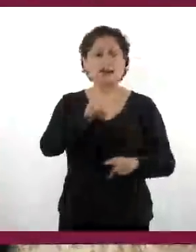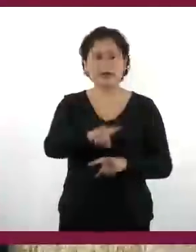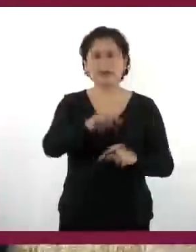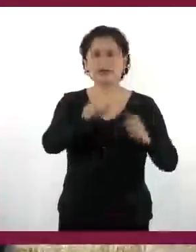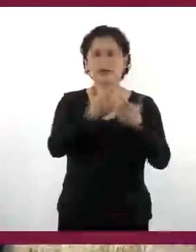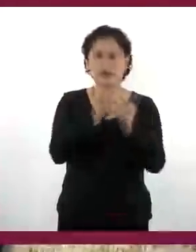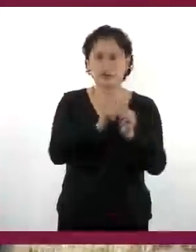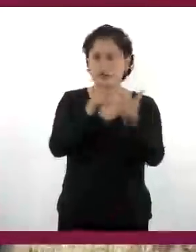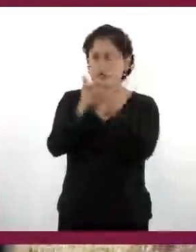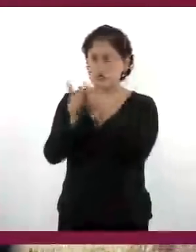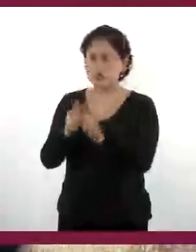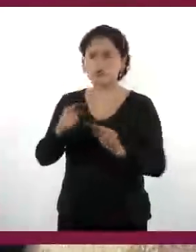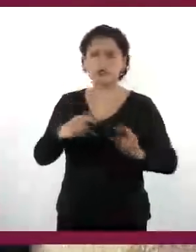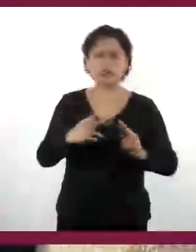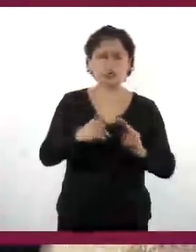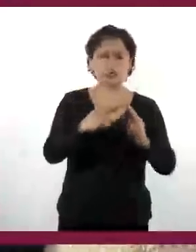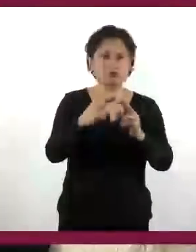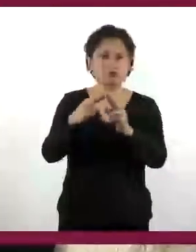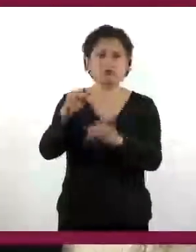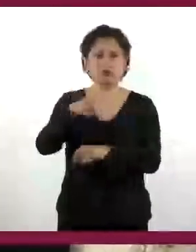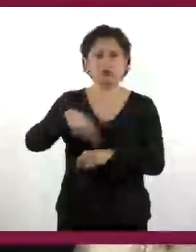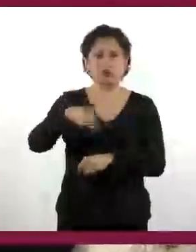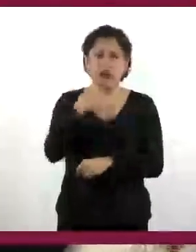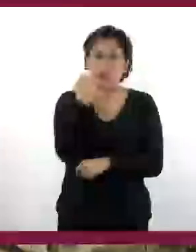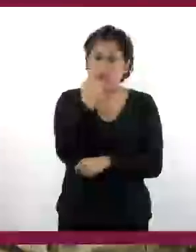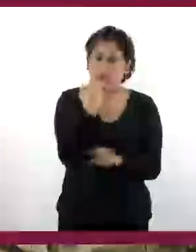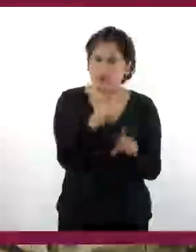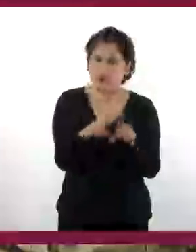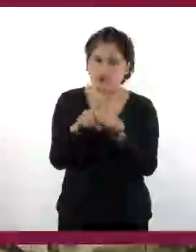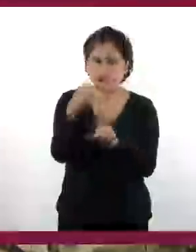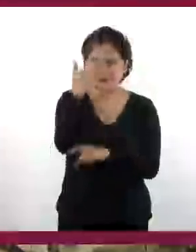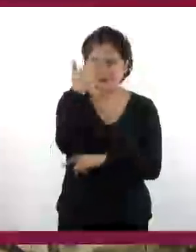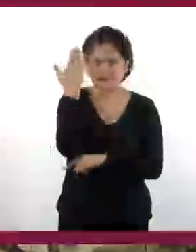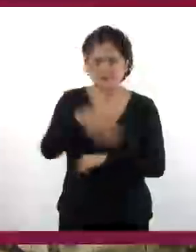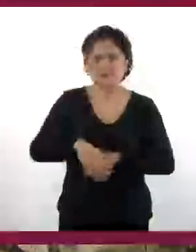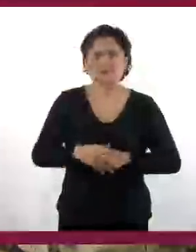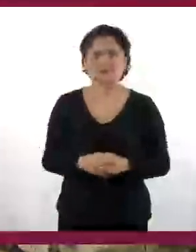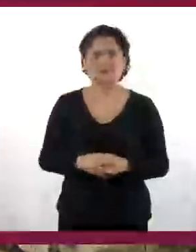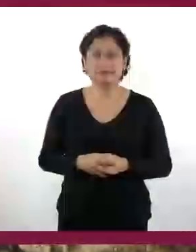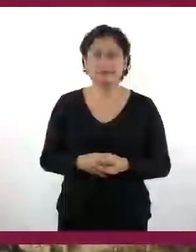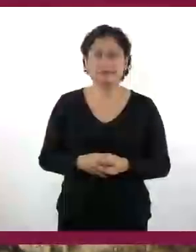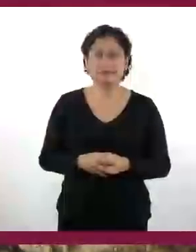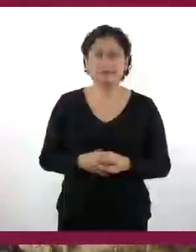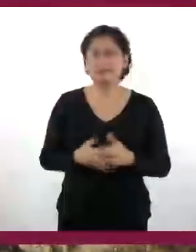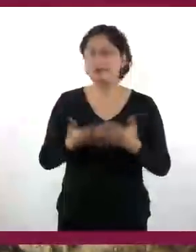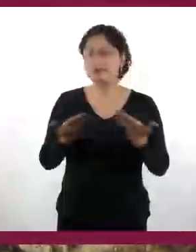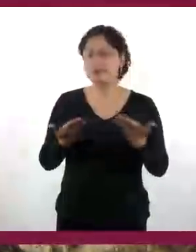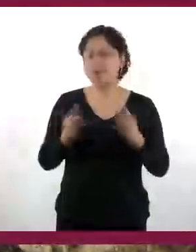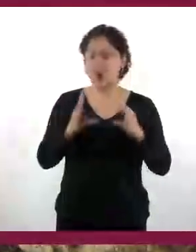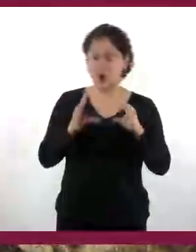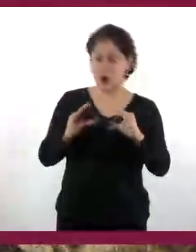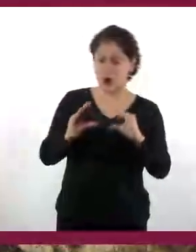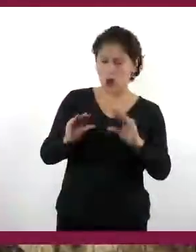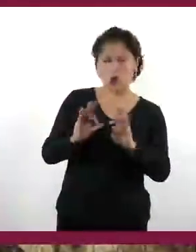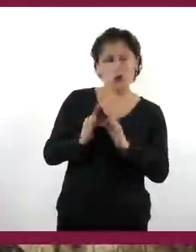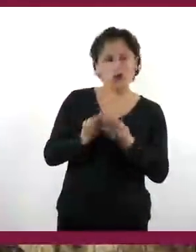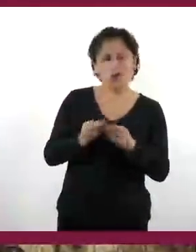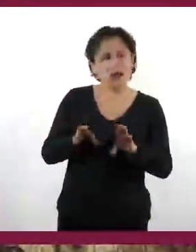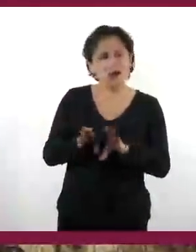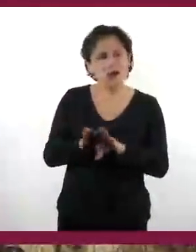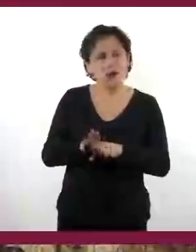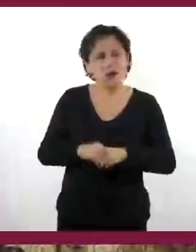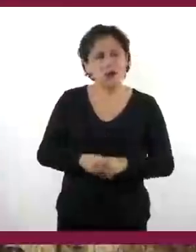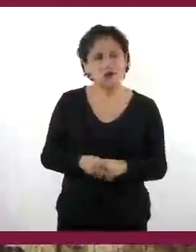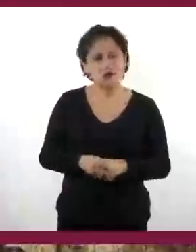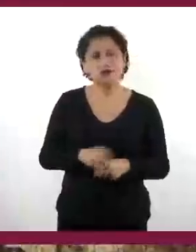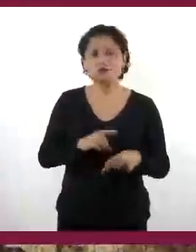muchos de ellos humanistas y conocedores de diversas lenguas. ¿Cuáles fueron las principales estrategias de evangelización y